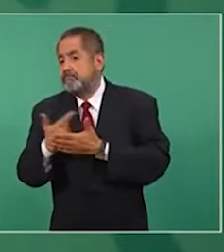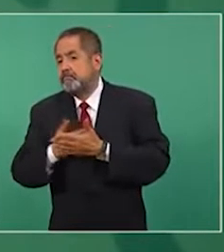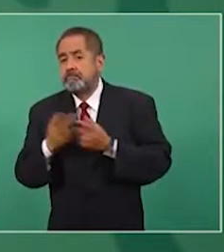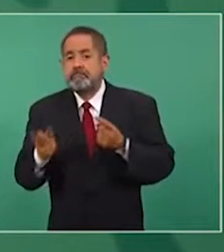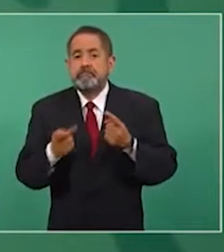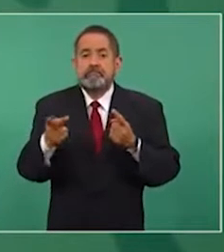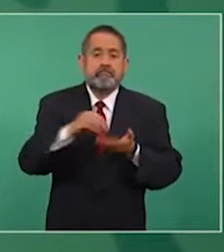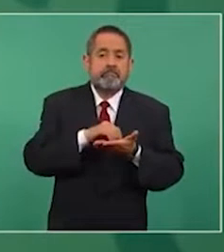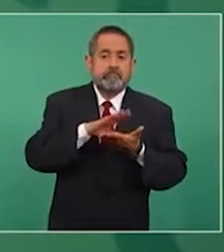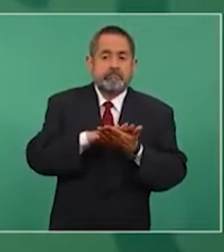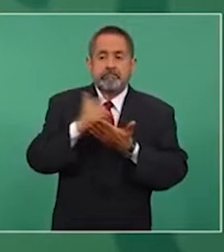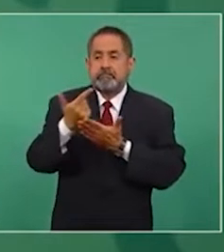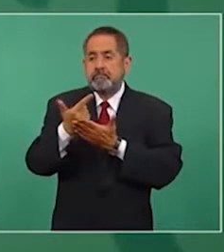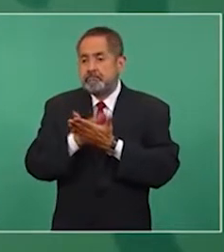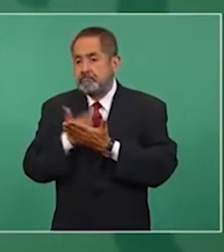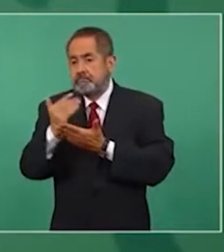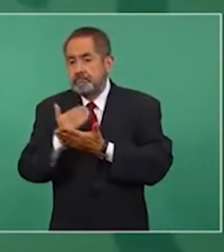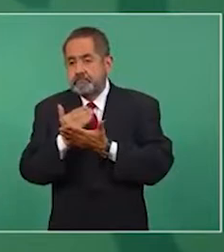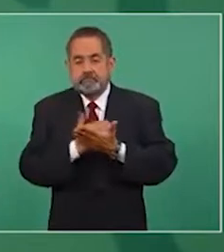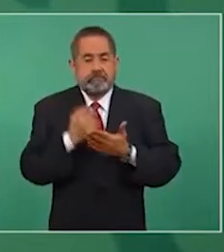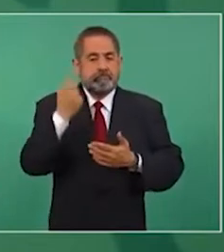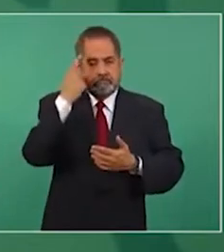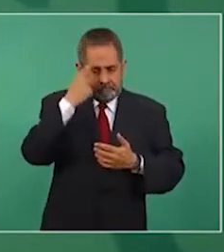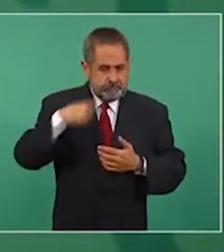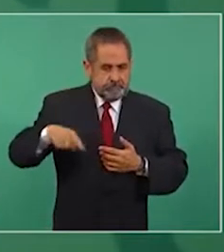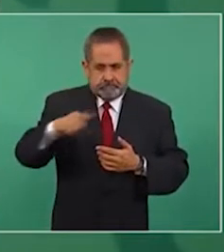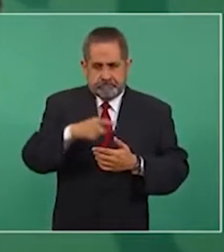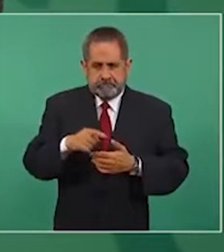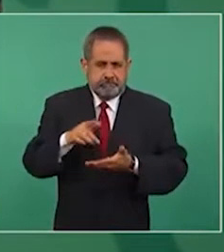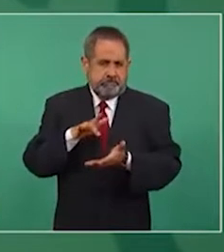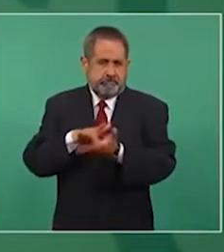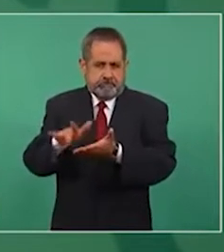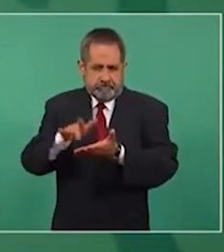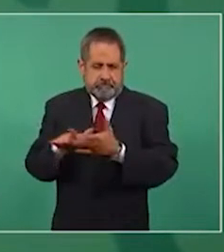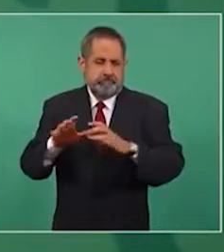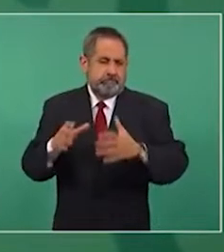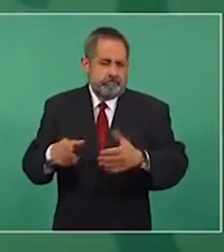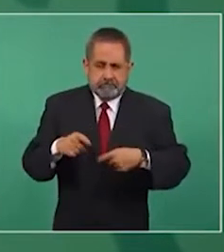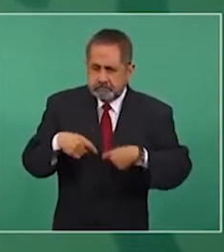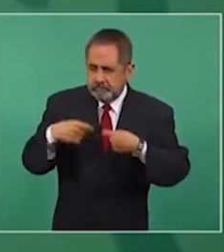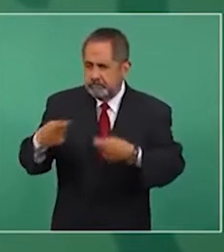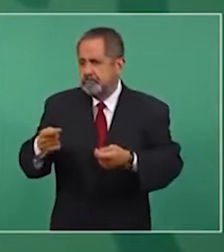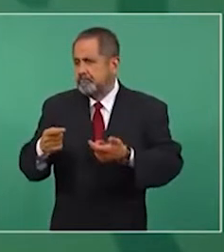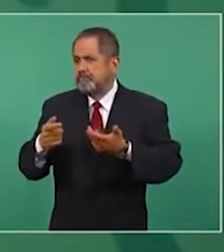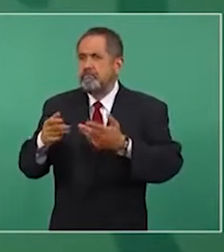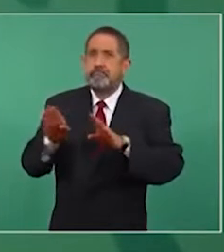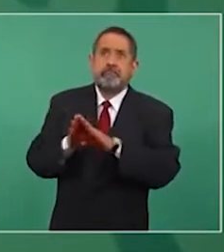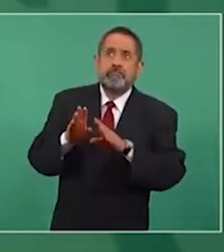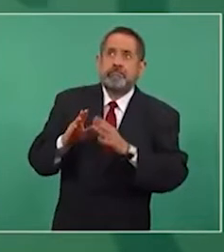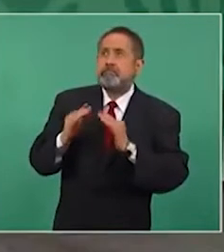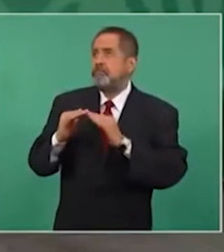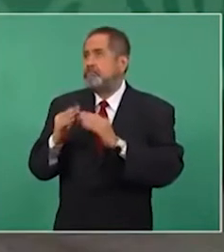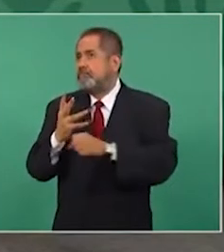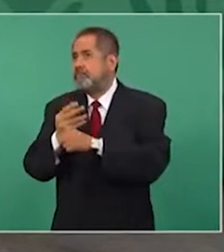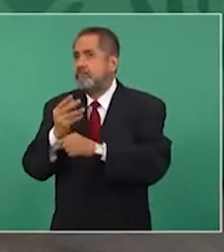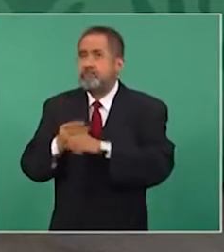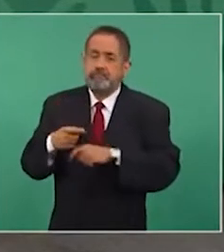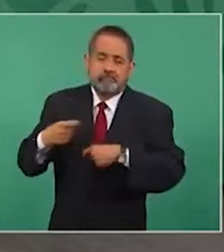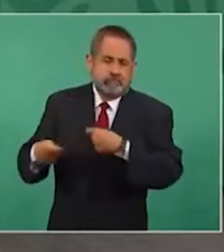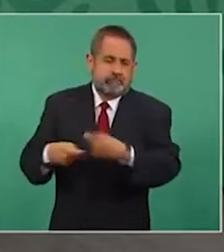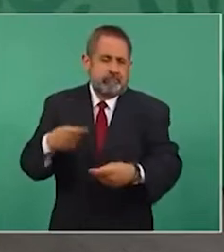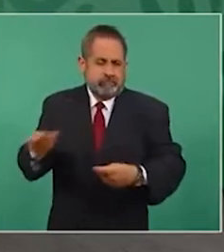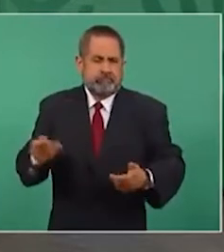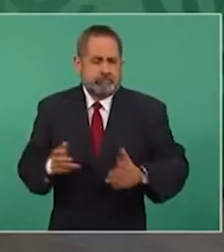para apoyos en enseres, en mejoramiento de vivienda, desde luego